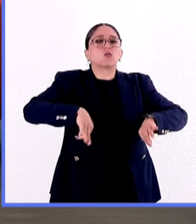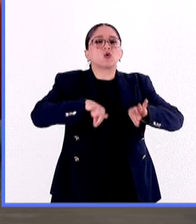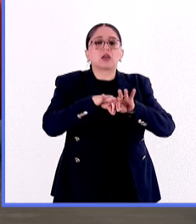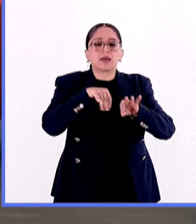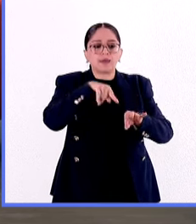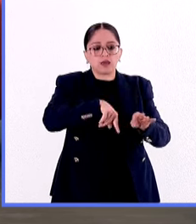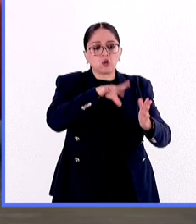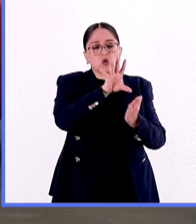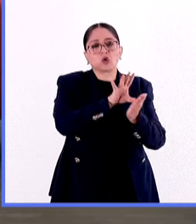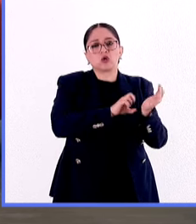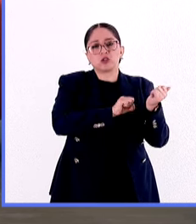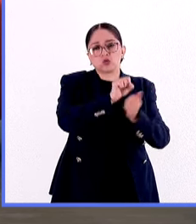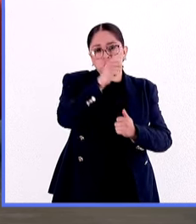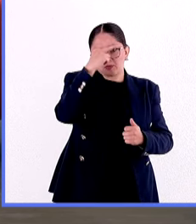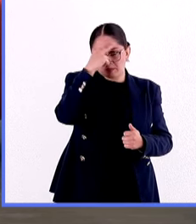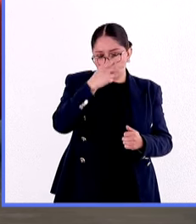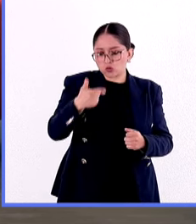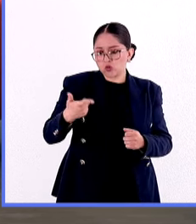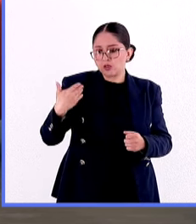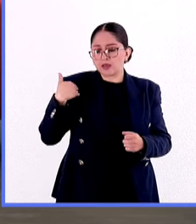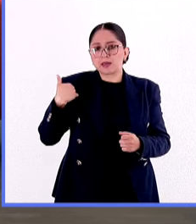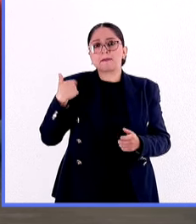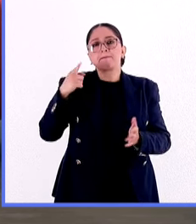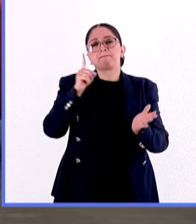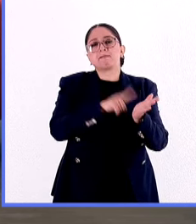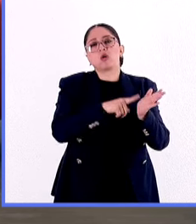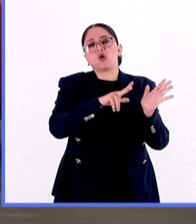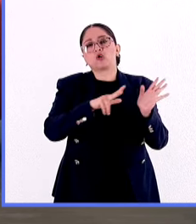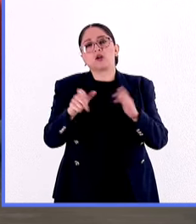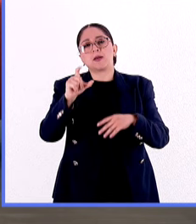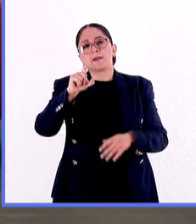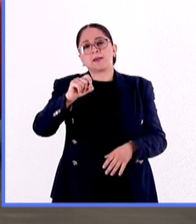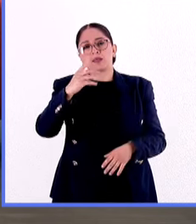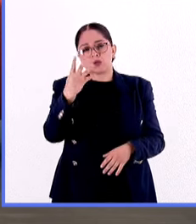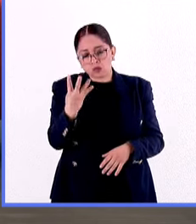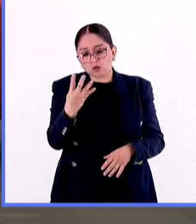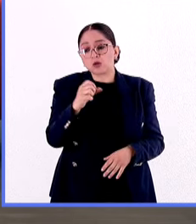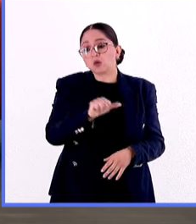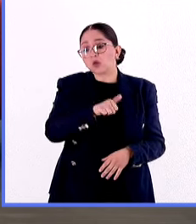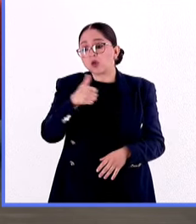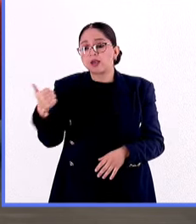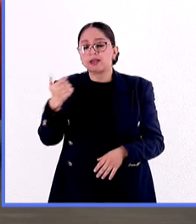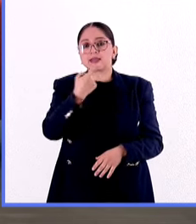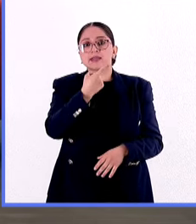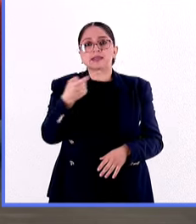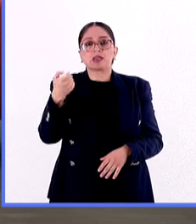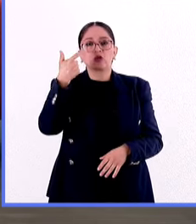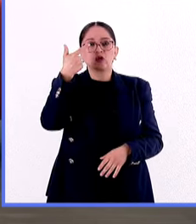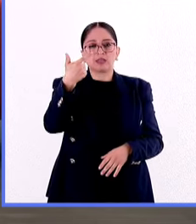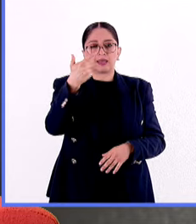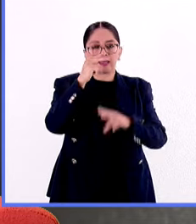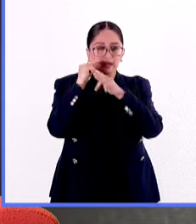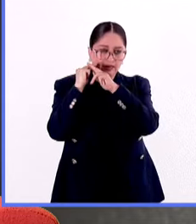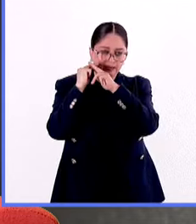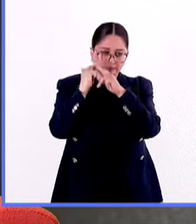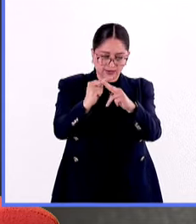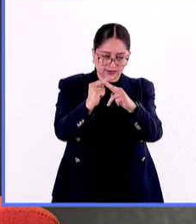la Constitución mexicana. Ya mencionaste algunos, el de 1824 y el 107 aniversario. Así es, pues,